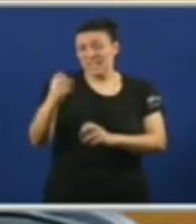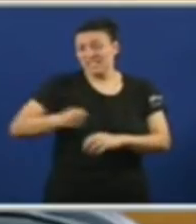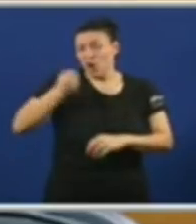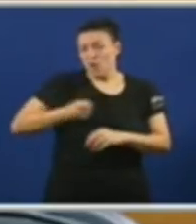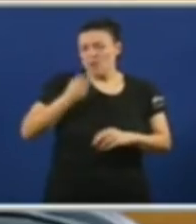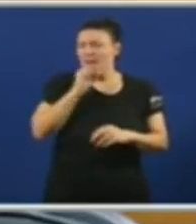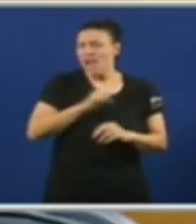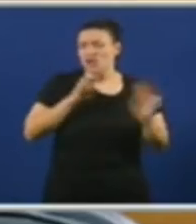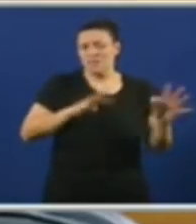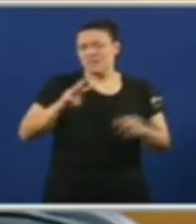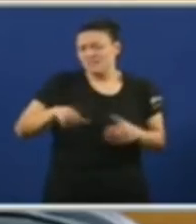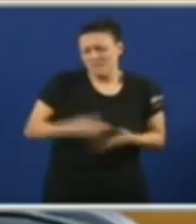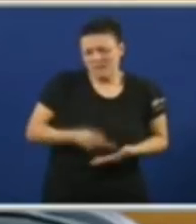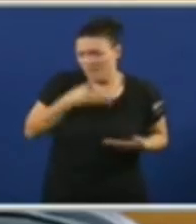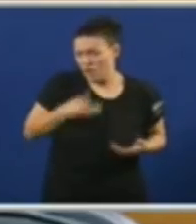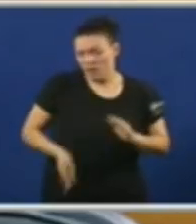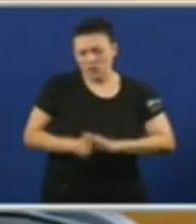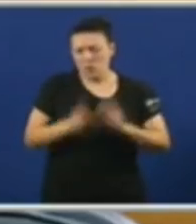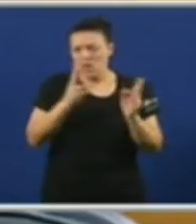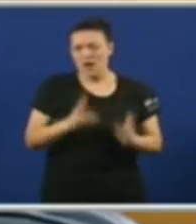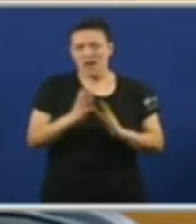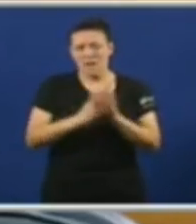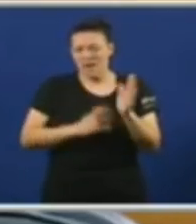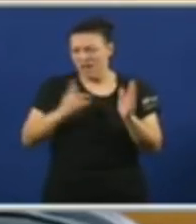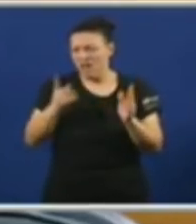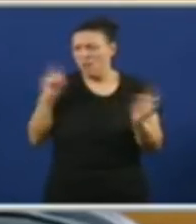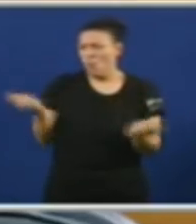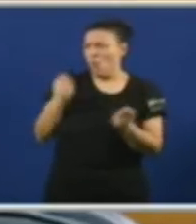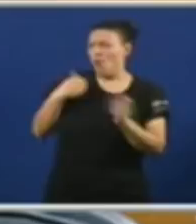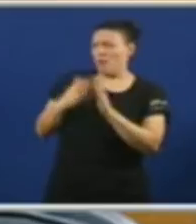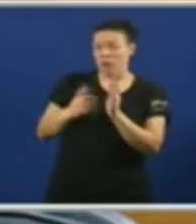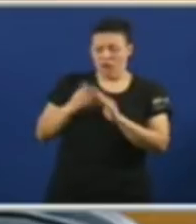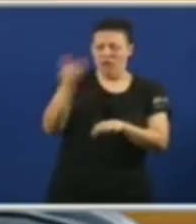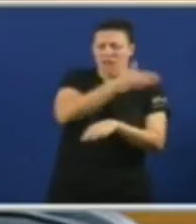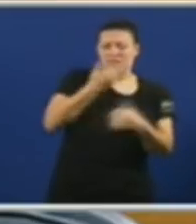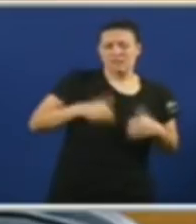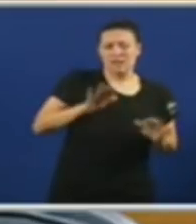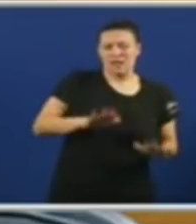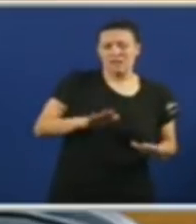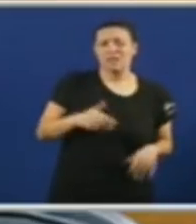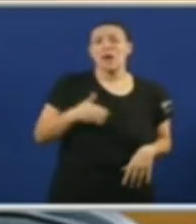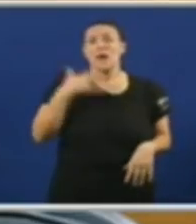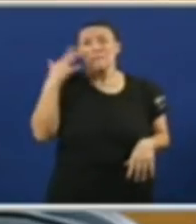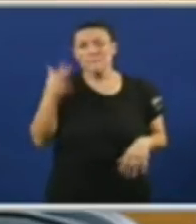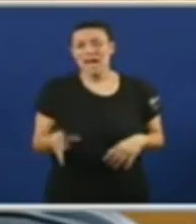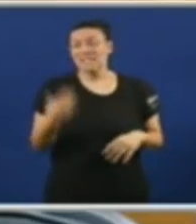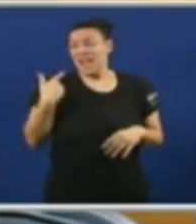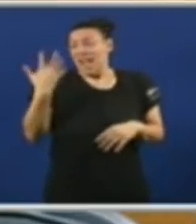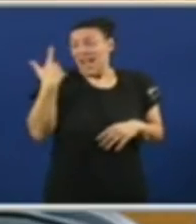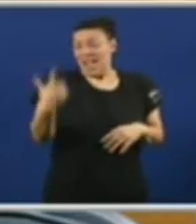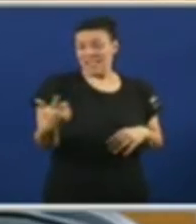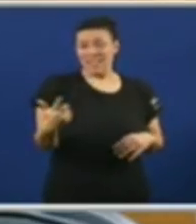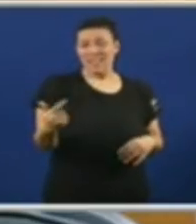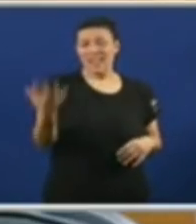A verdade que vos tede un fenómeno Pero, por se isto fose pouca moza Resulta que onte,